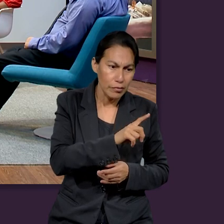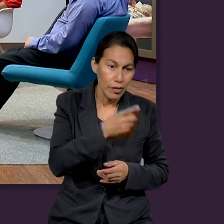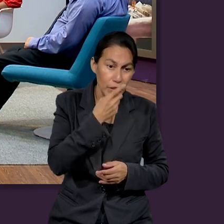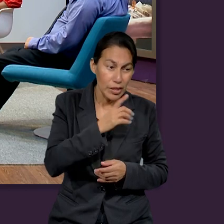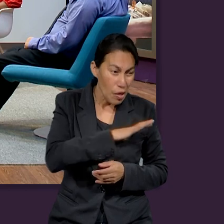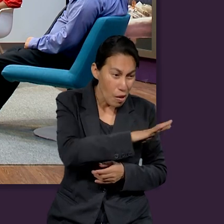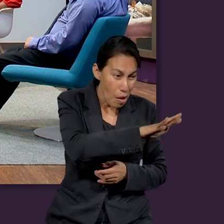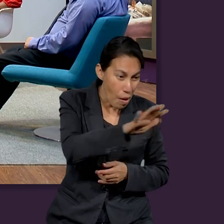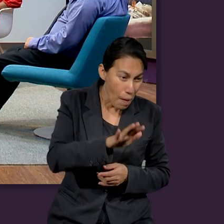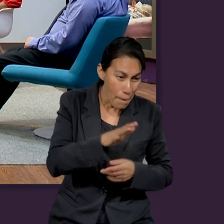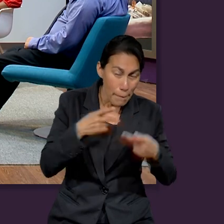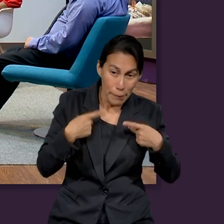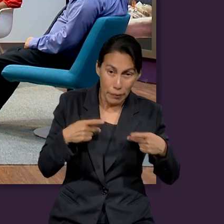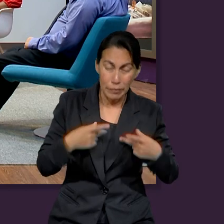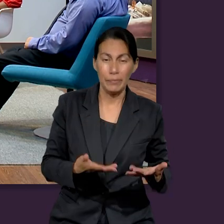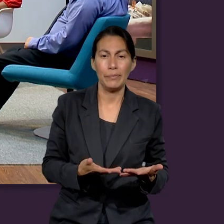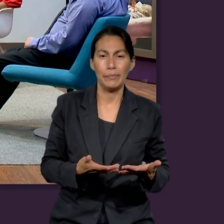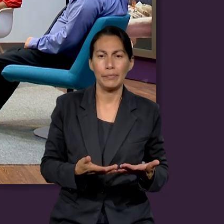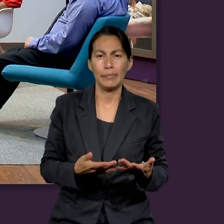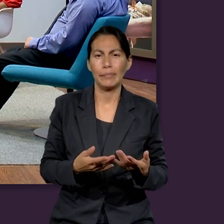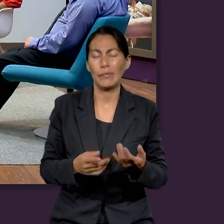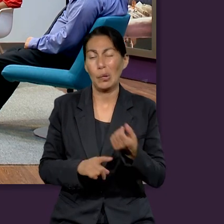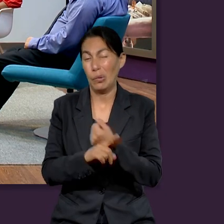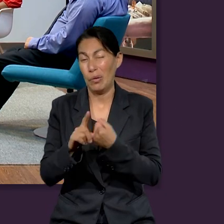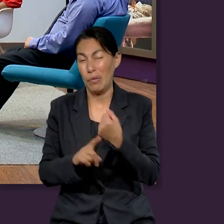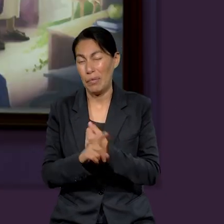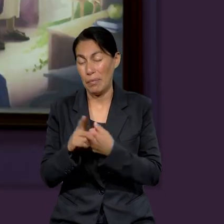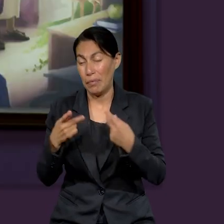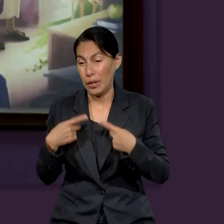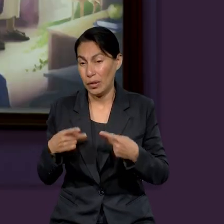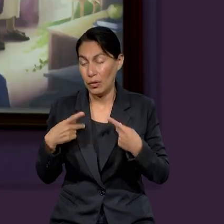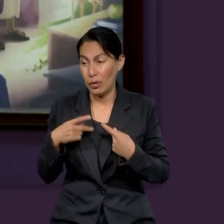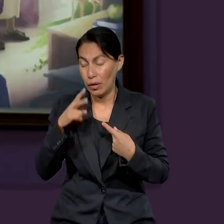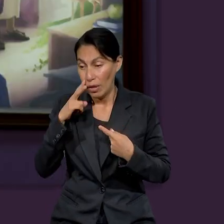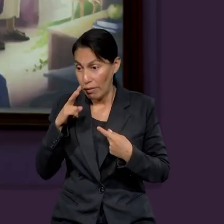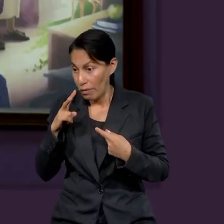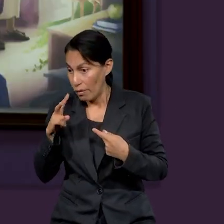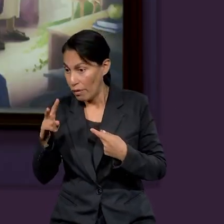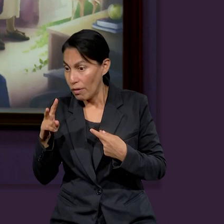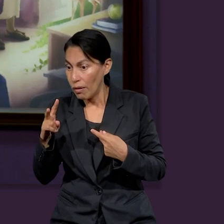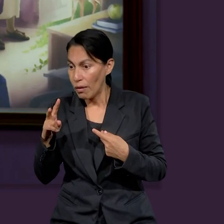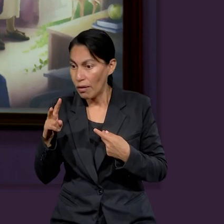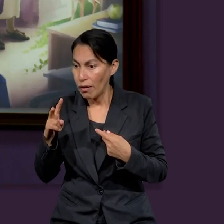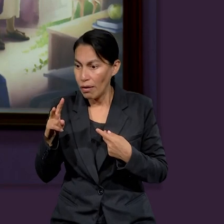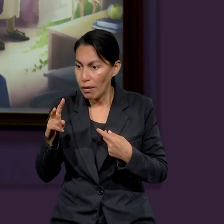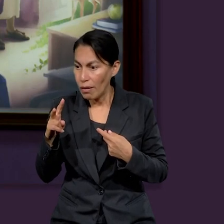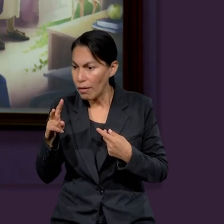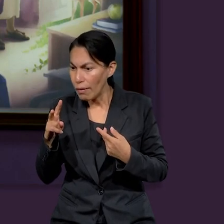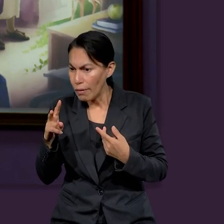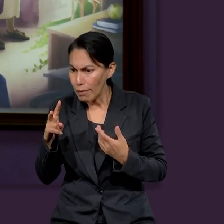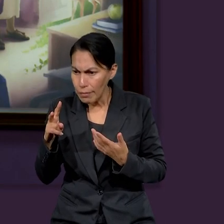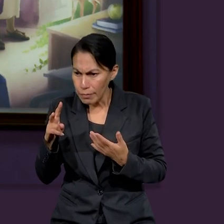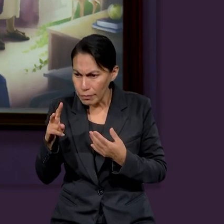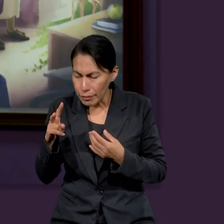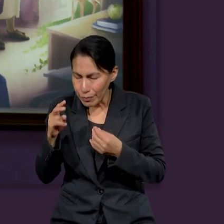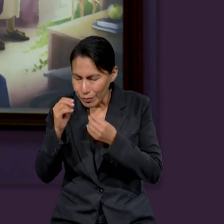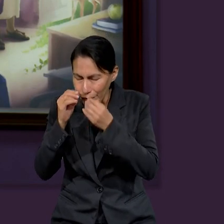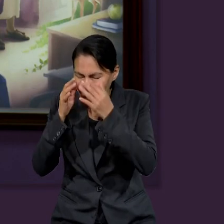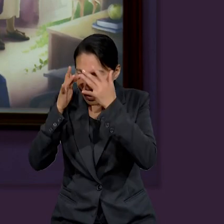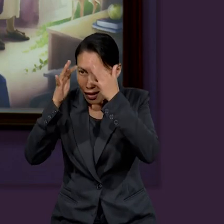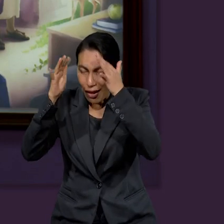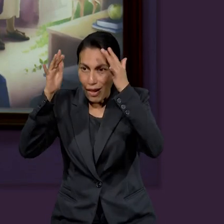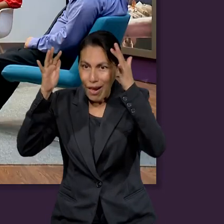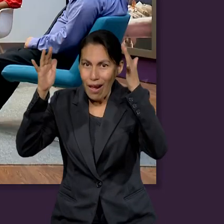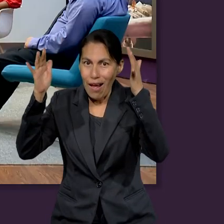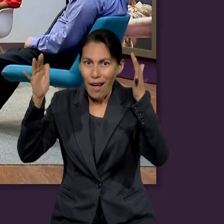una persona hace una primera mirada y no la evita, sino que la deja fluir,